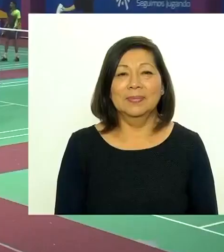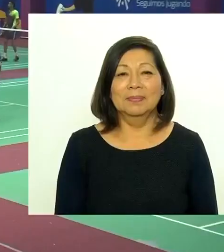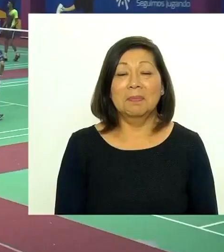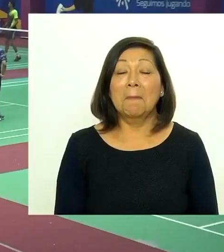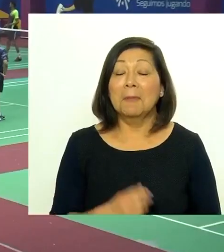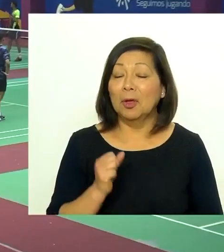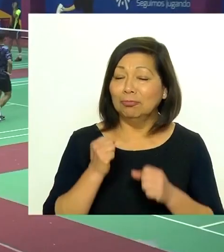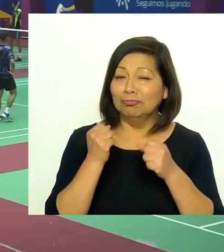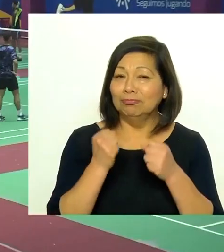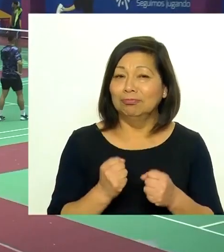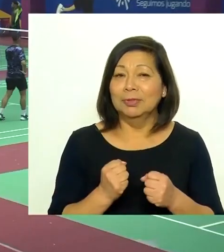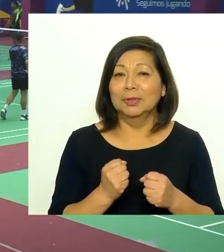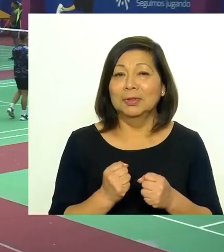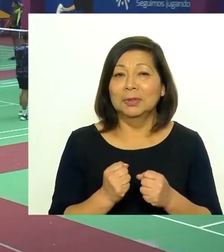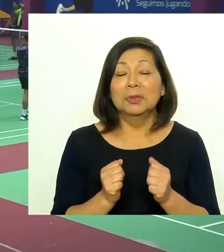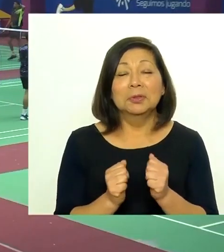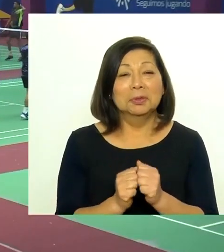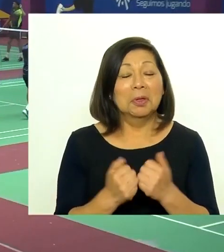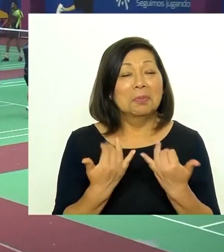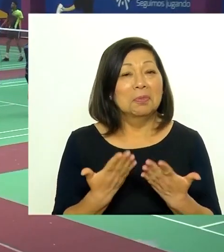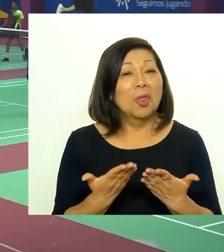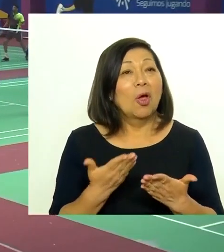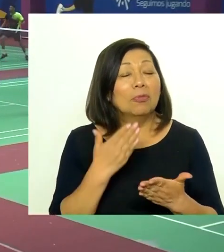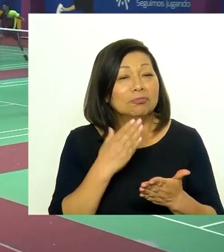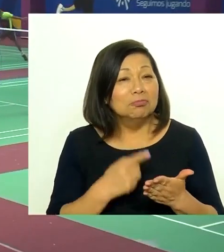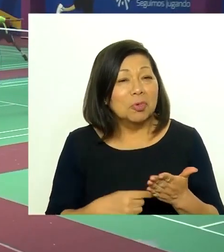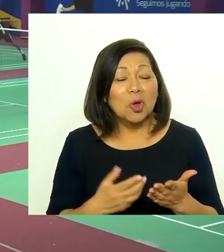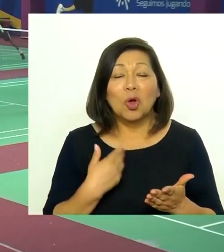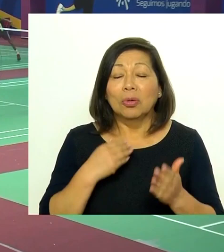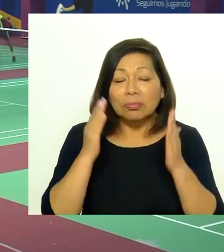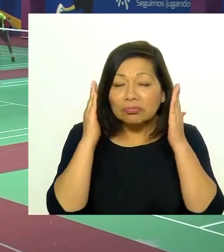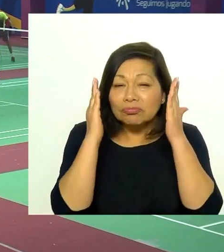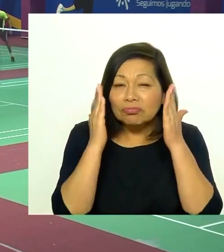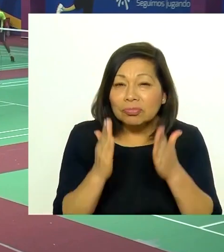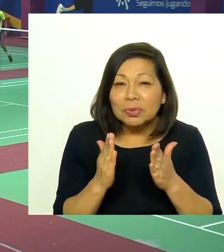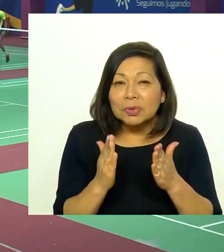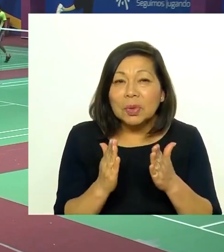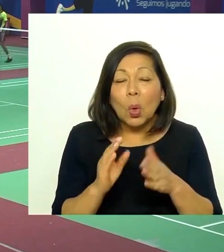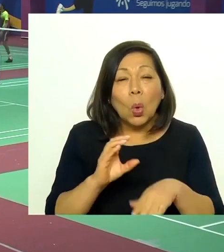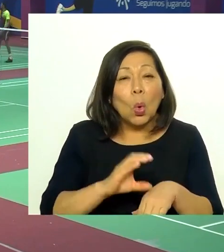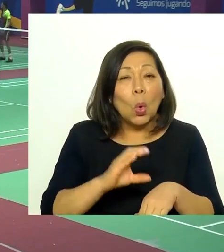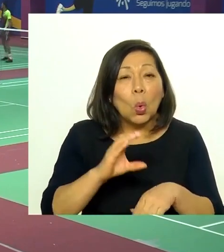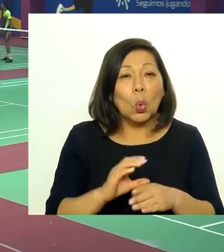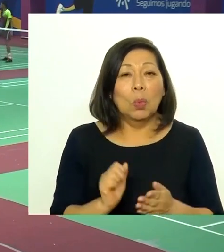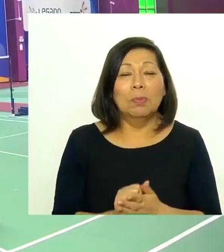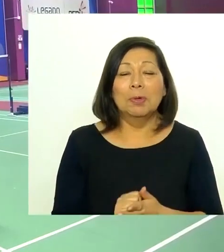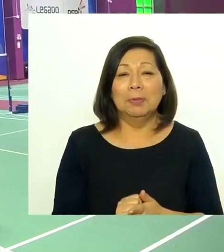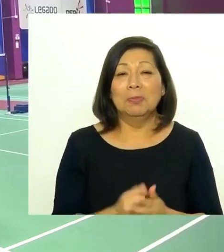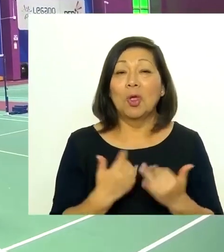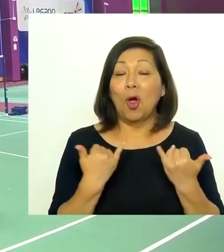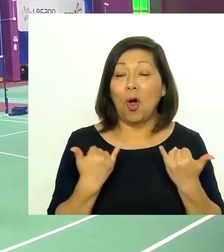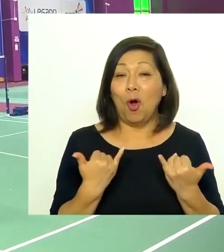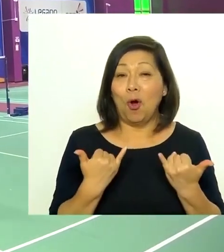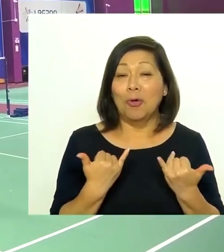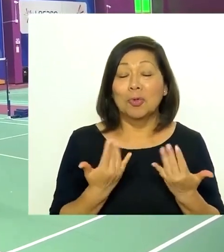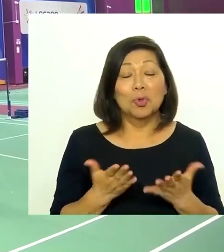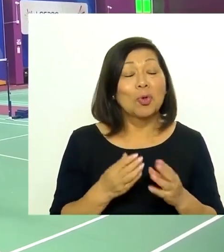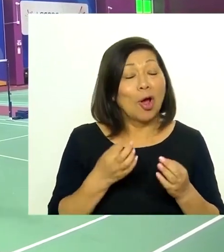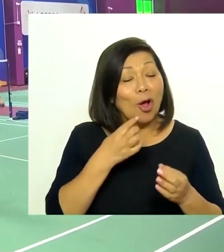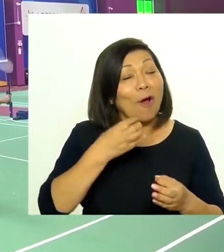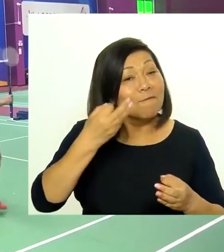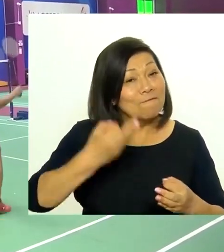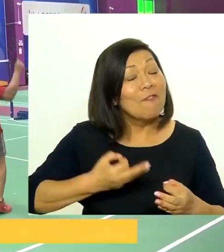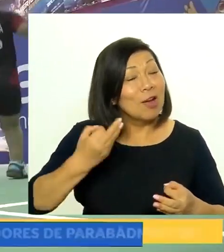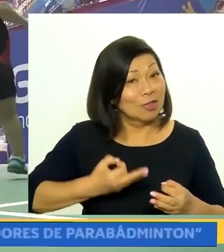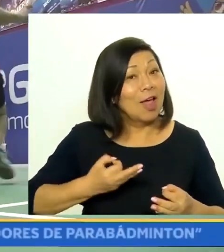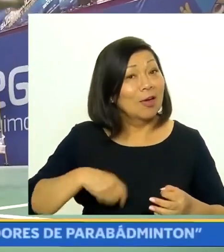Cuando iniciamos con la federación era una federación que estaba muy concentrada en pocos clubes y de Lima. Hoy en día somos una